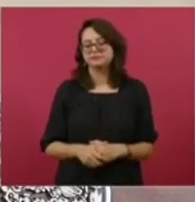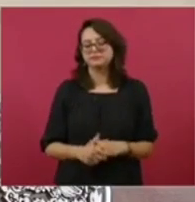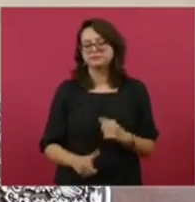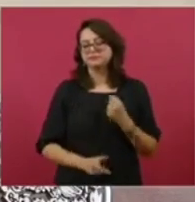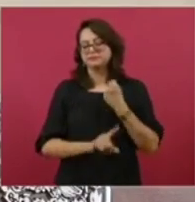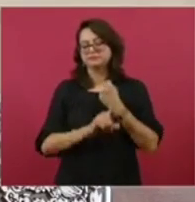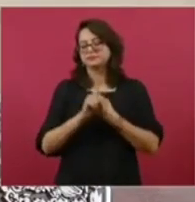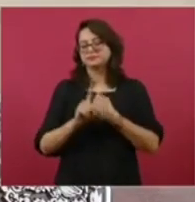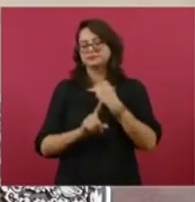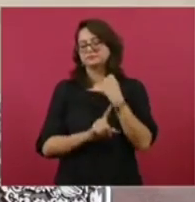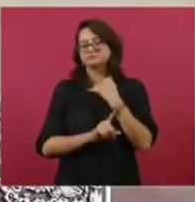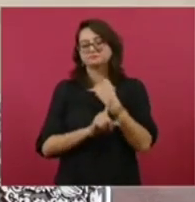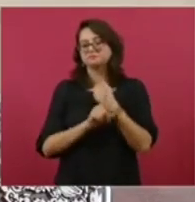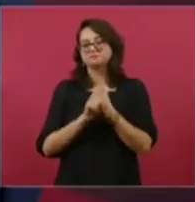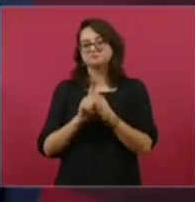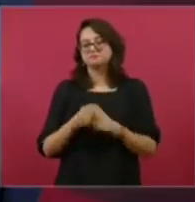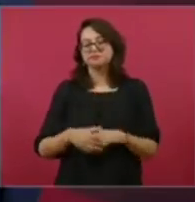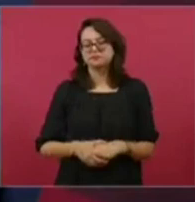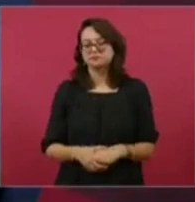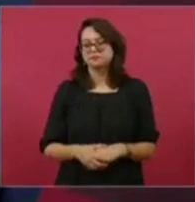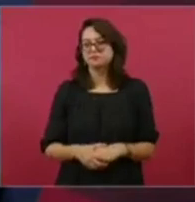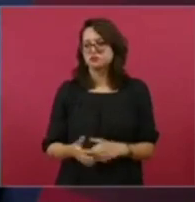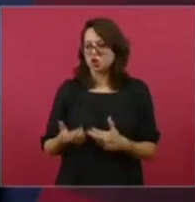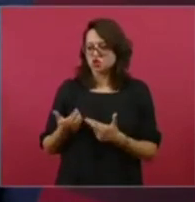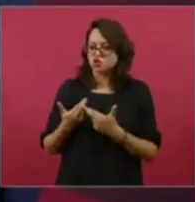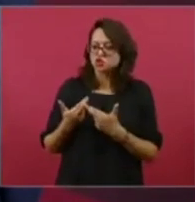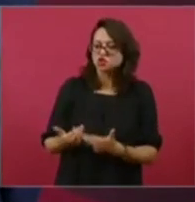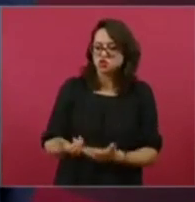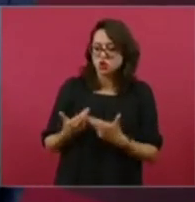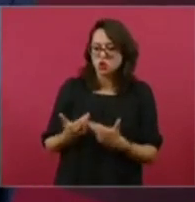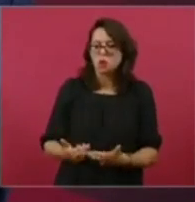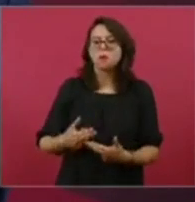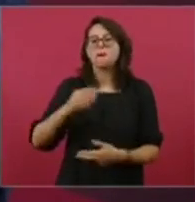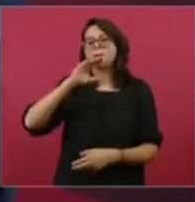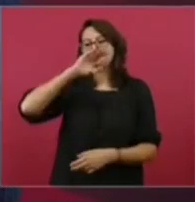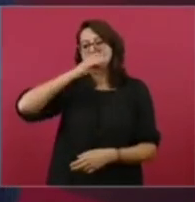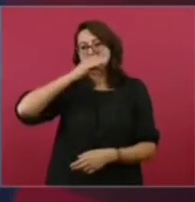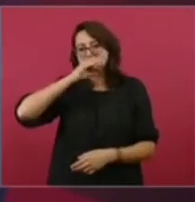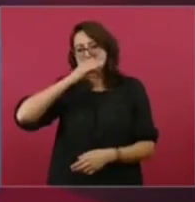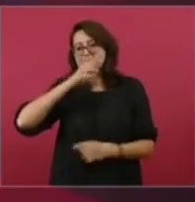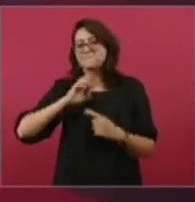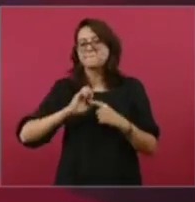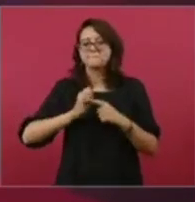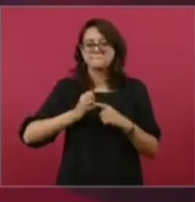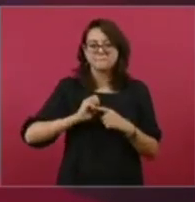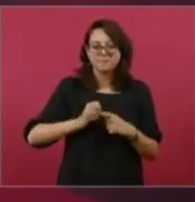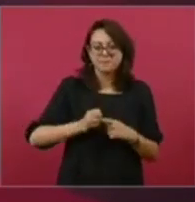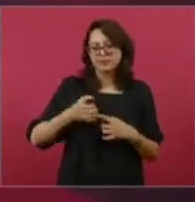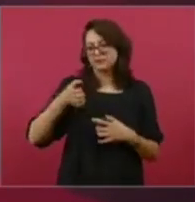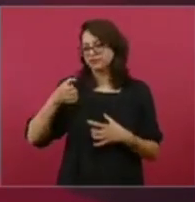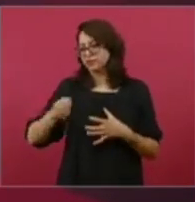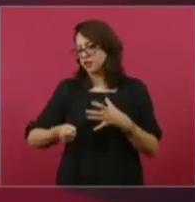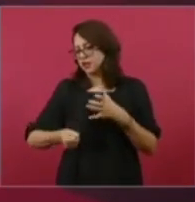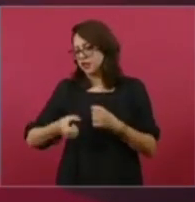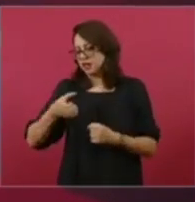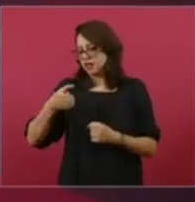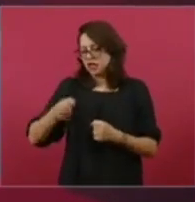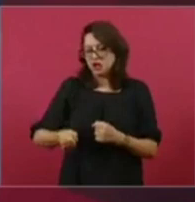hay alimentos en Diconza, en Diconza,